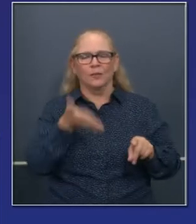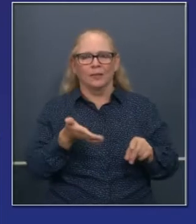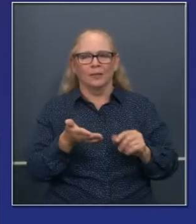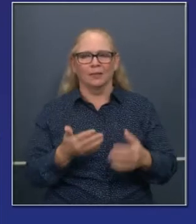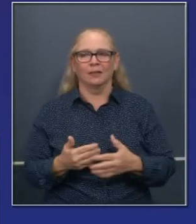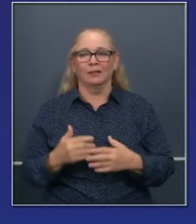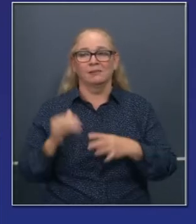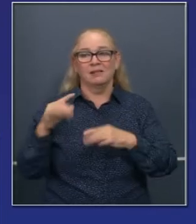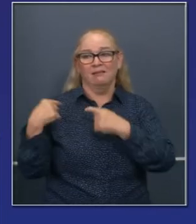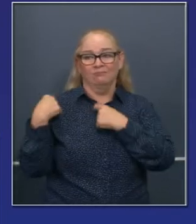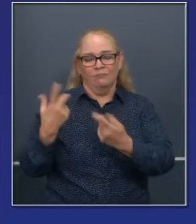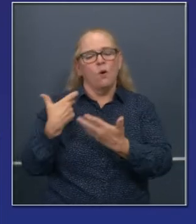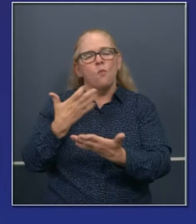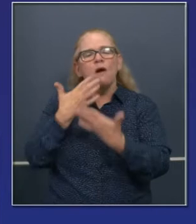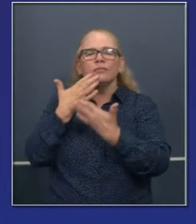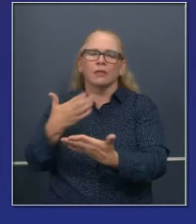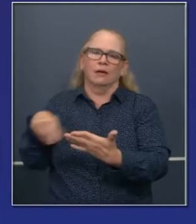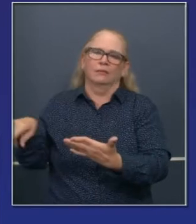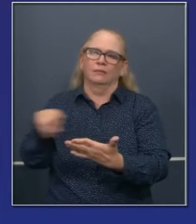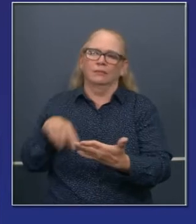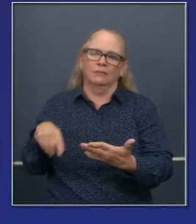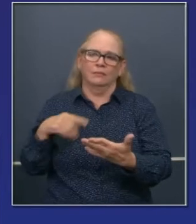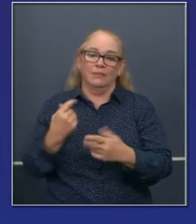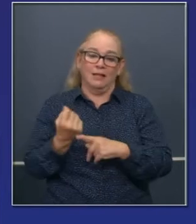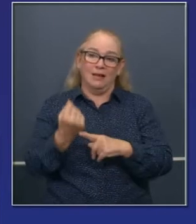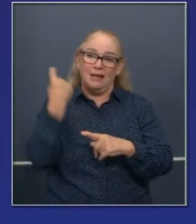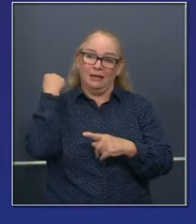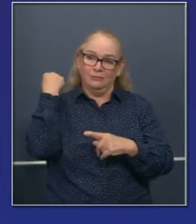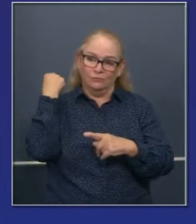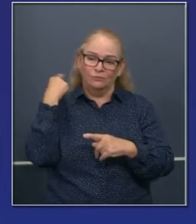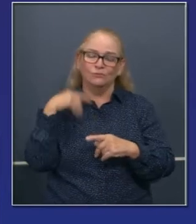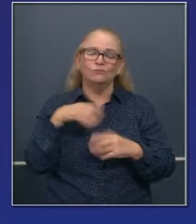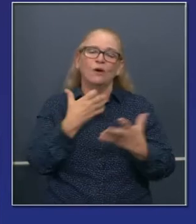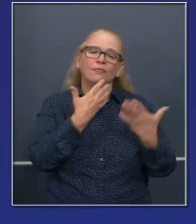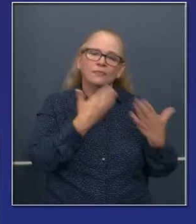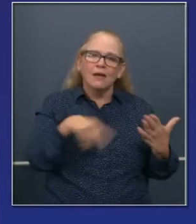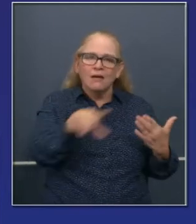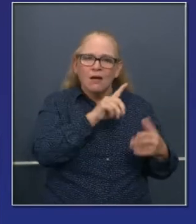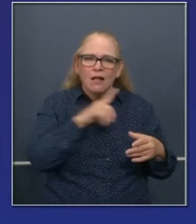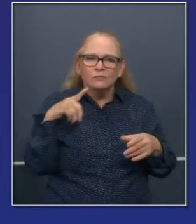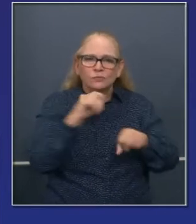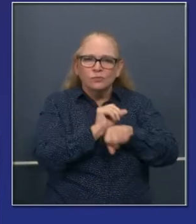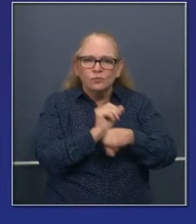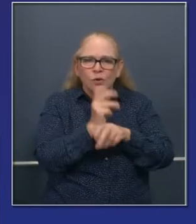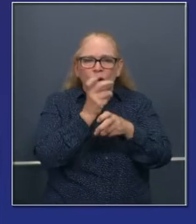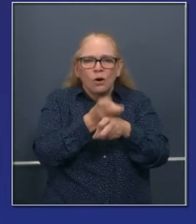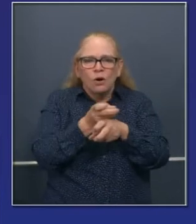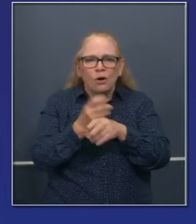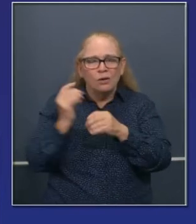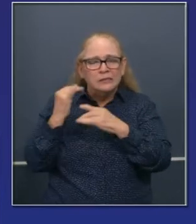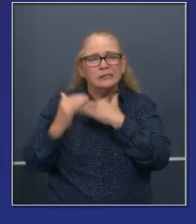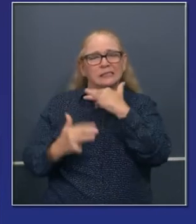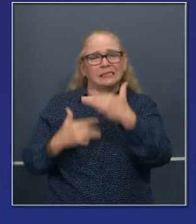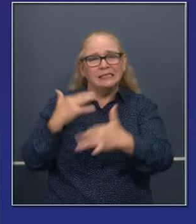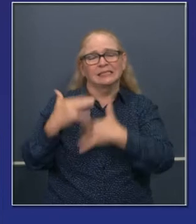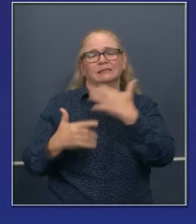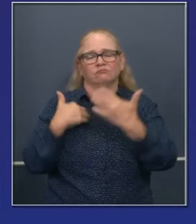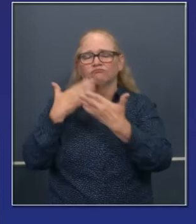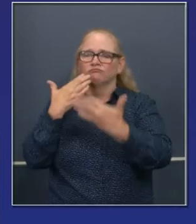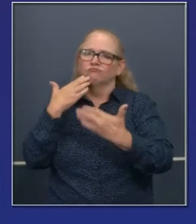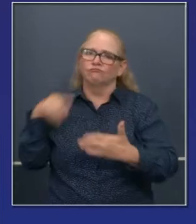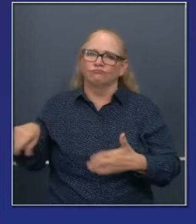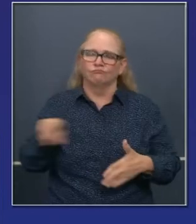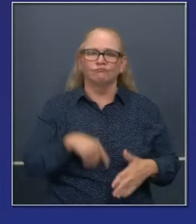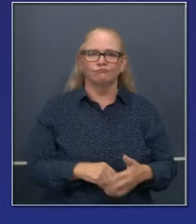el que hemos hecho conjuntamente el año pasado, creando esta fundación, estos fundamentos sobre los cuales estamos